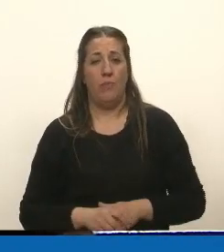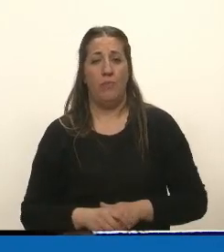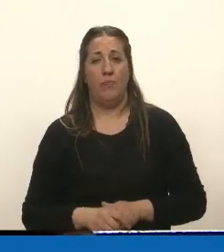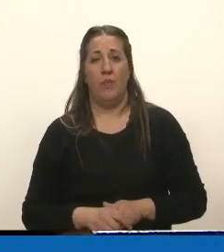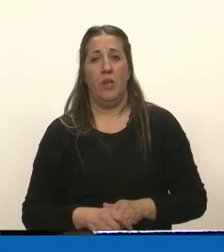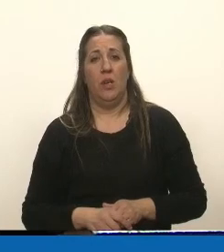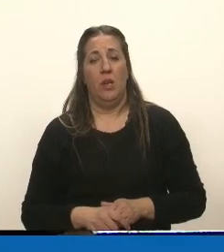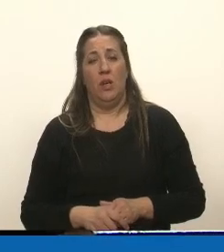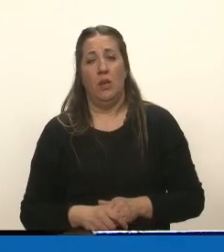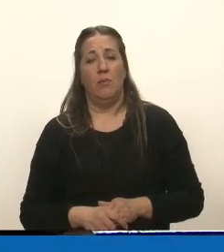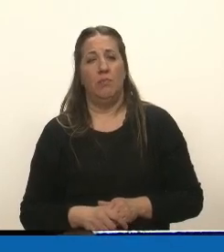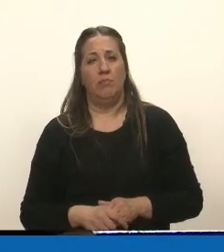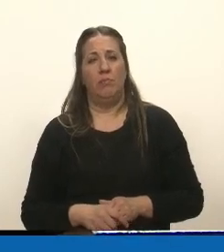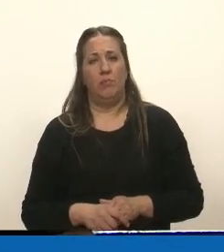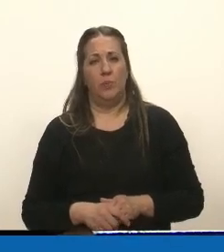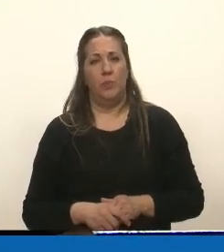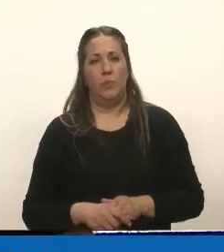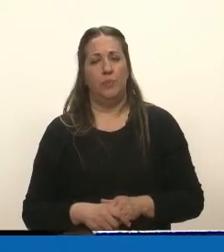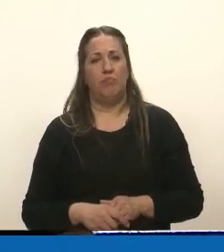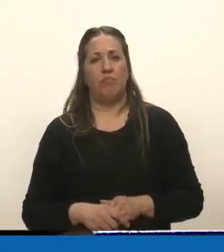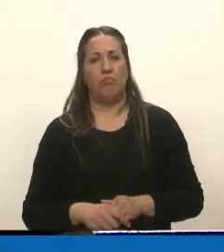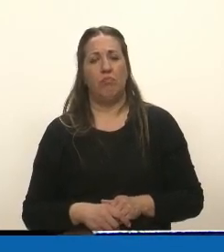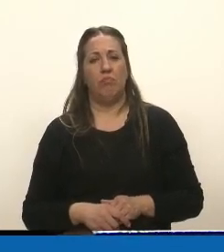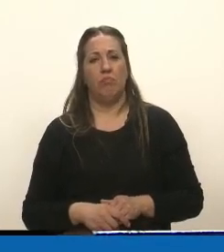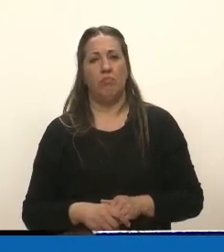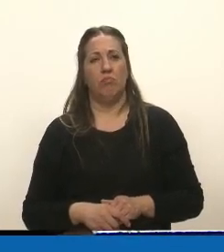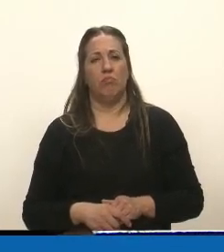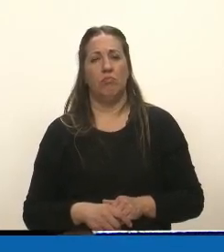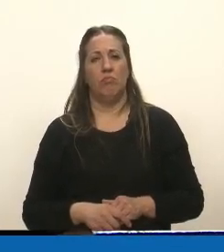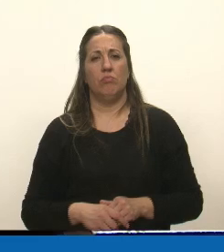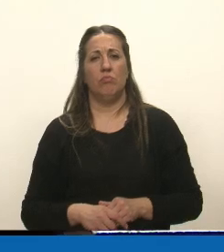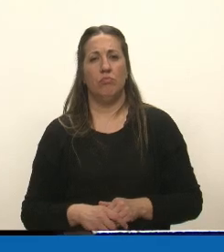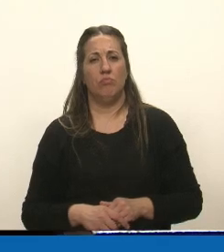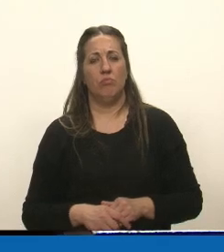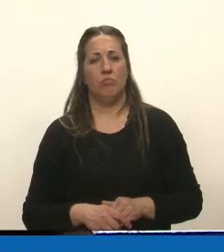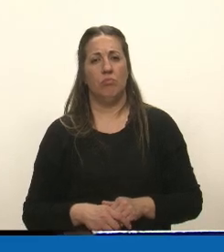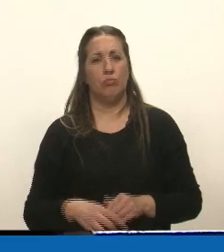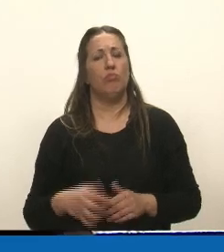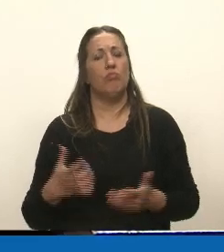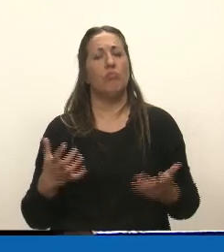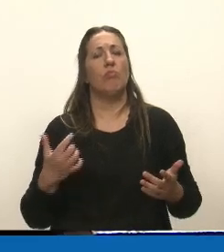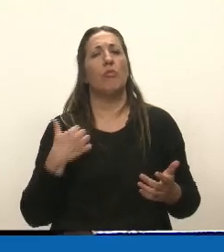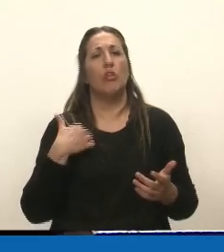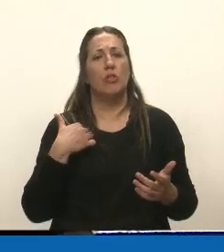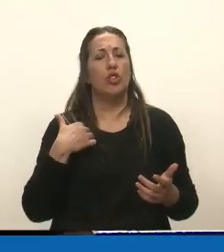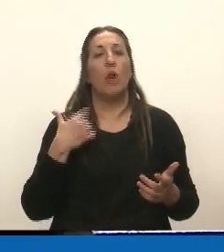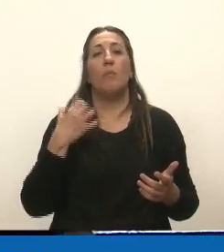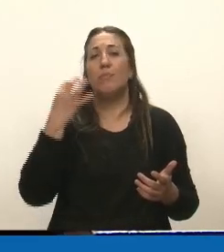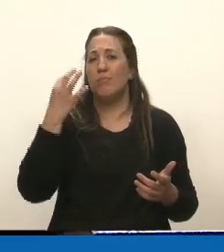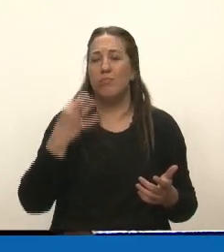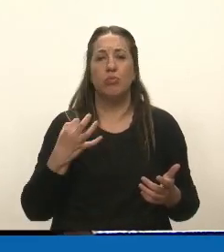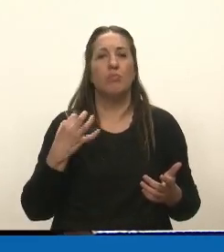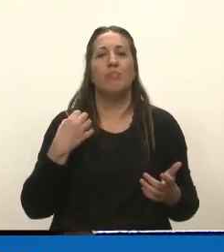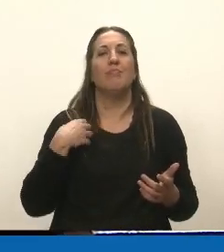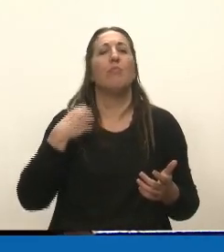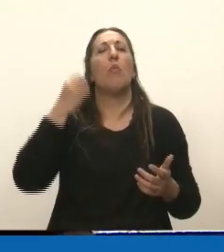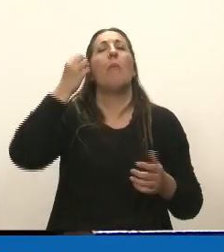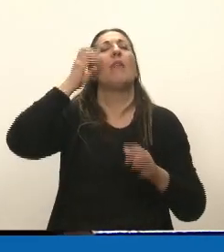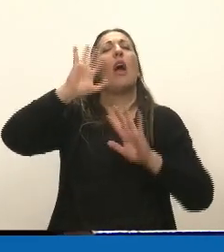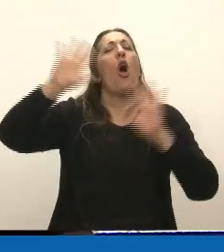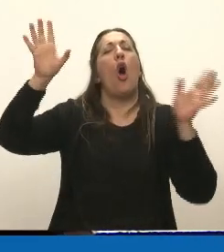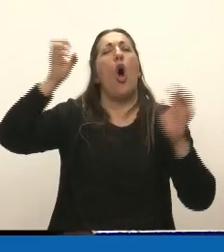Yo no he escuchado tanta defensa e insisto, me olvido de los gobiernos,